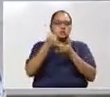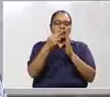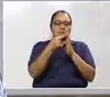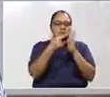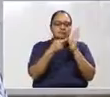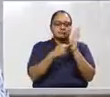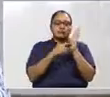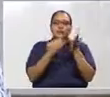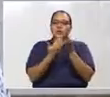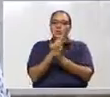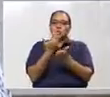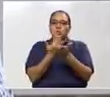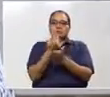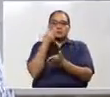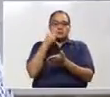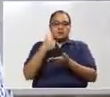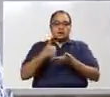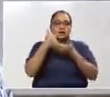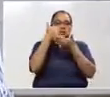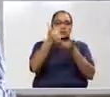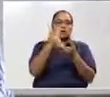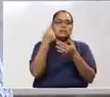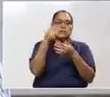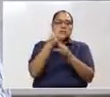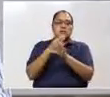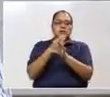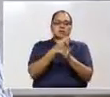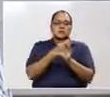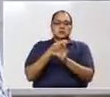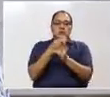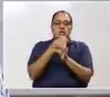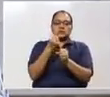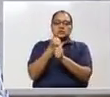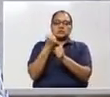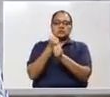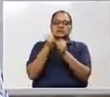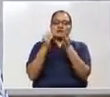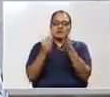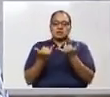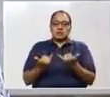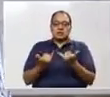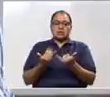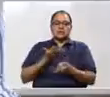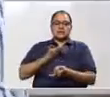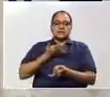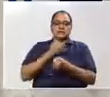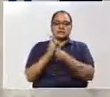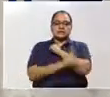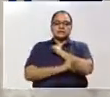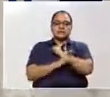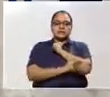de la República ha consensuado a fin de mantener los empleos que hoy por hoy hay en el país.